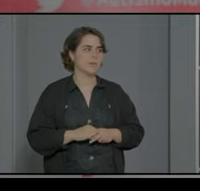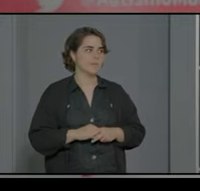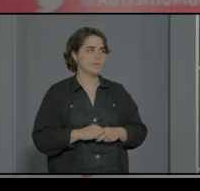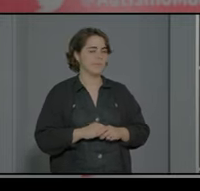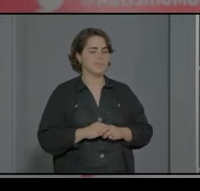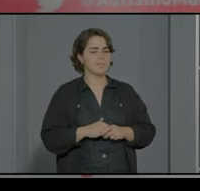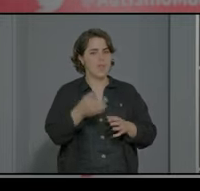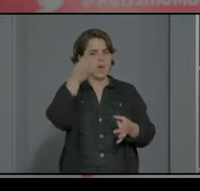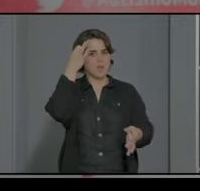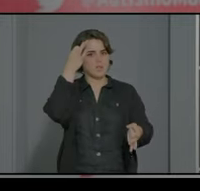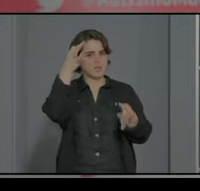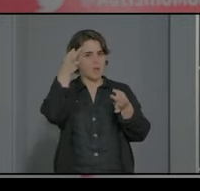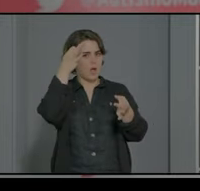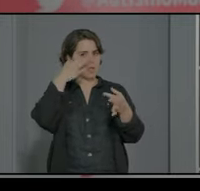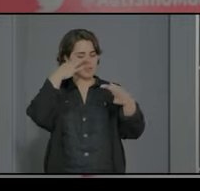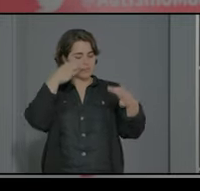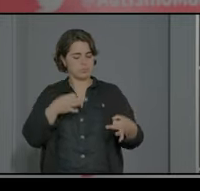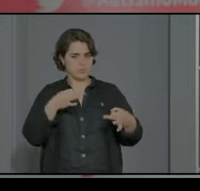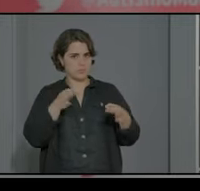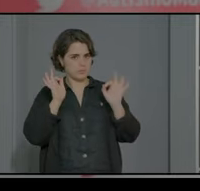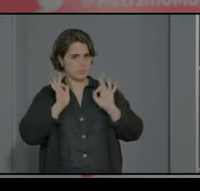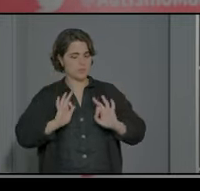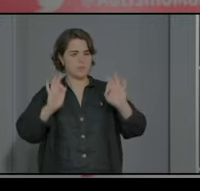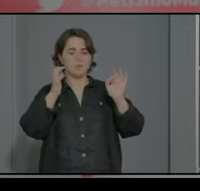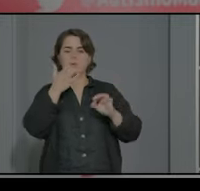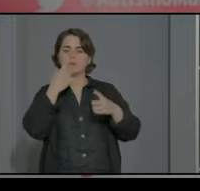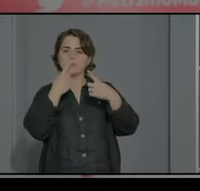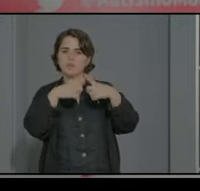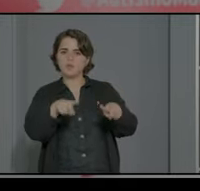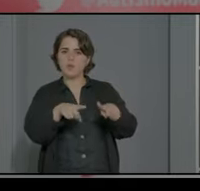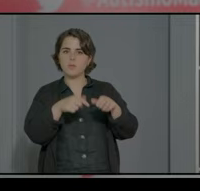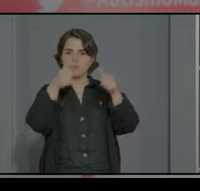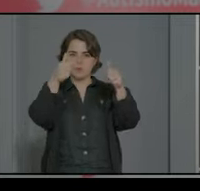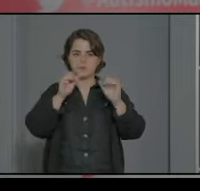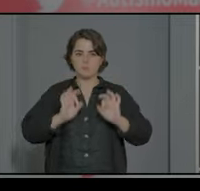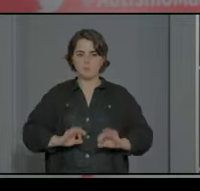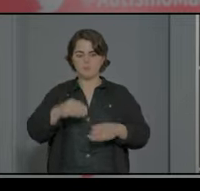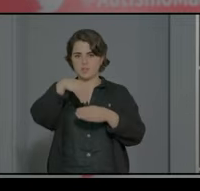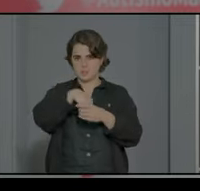un dato que es formal y explícito es el diferencial entre matrículas y titulaciones